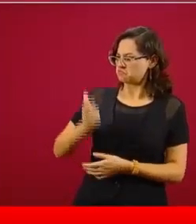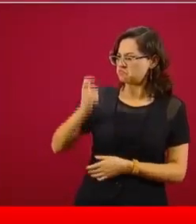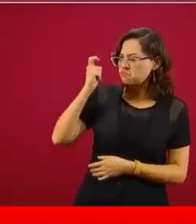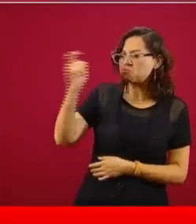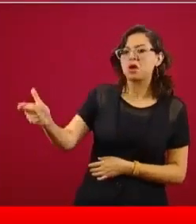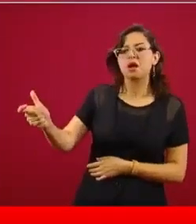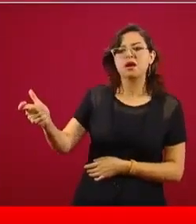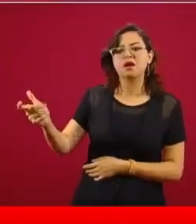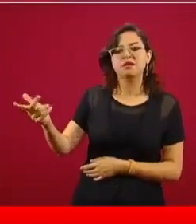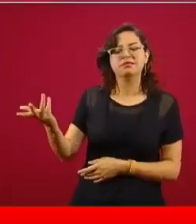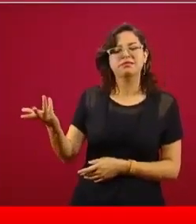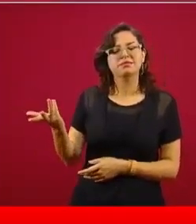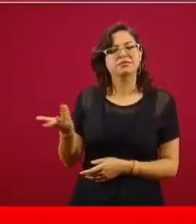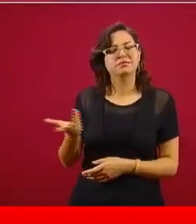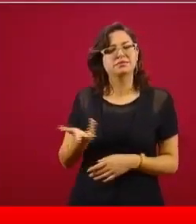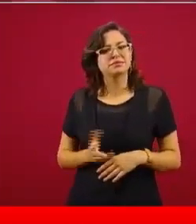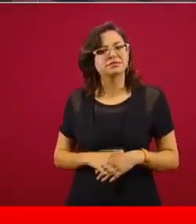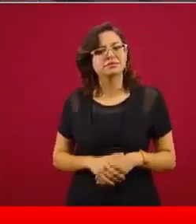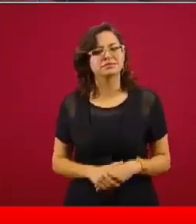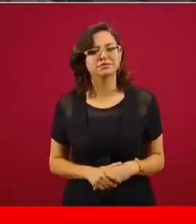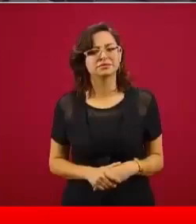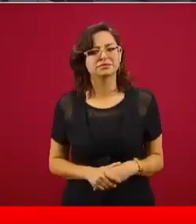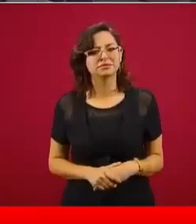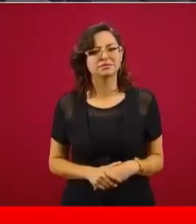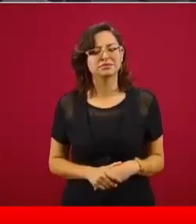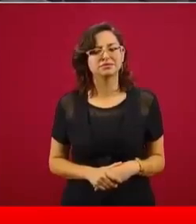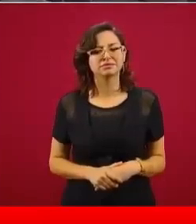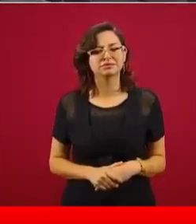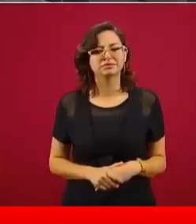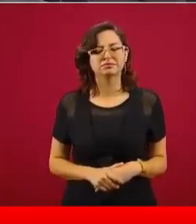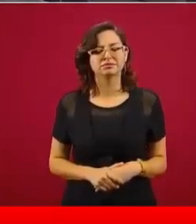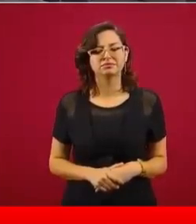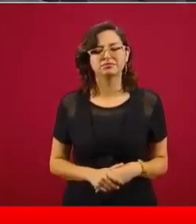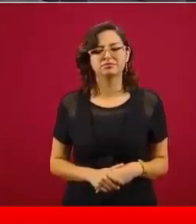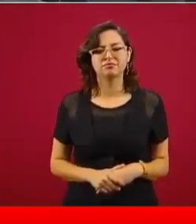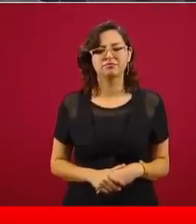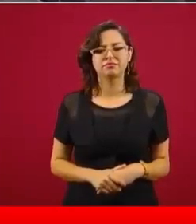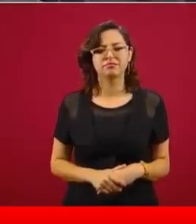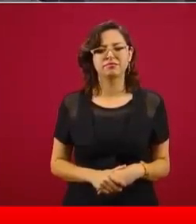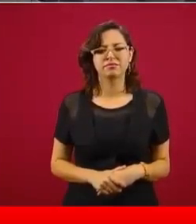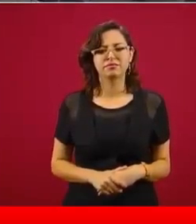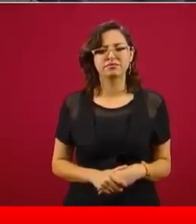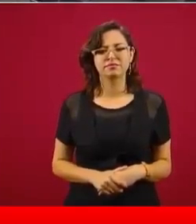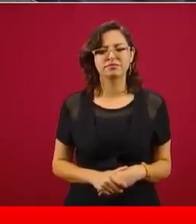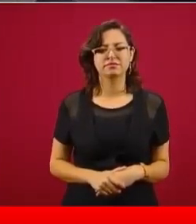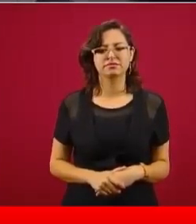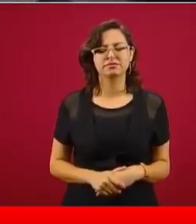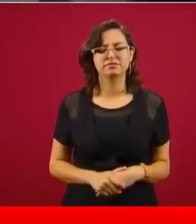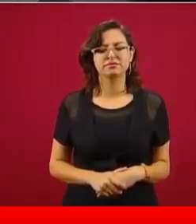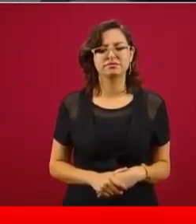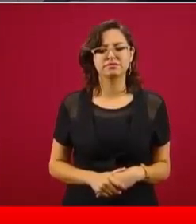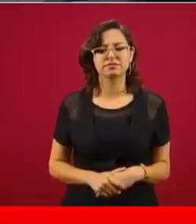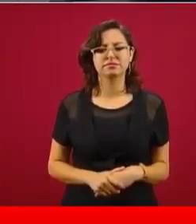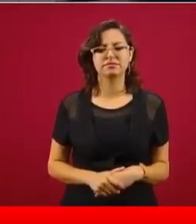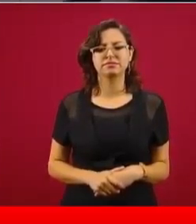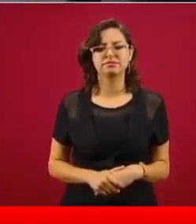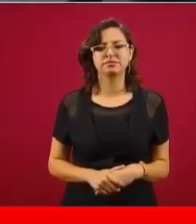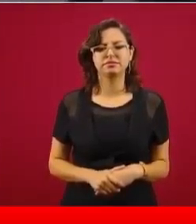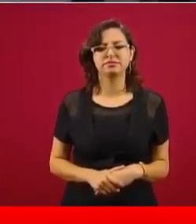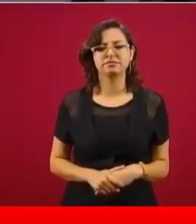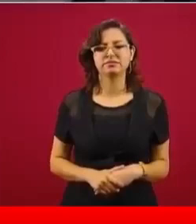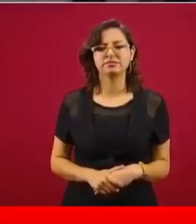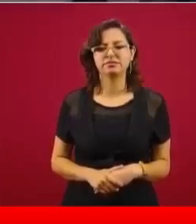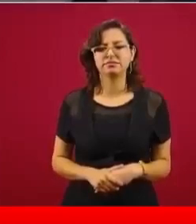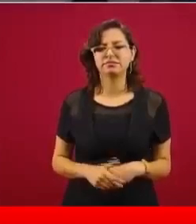a los bancos a nombre de